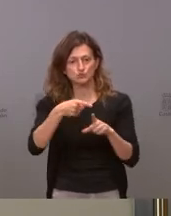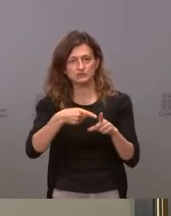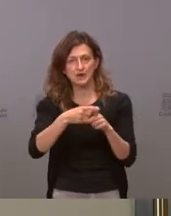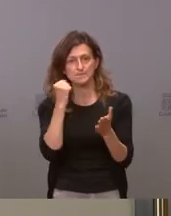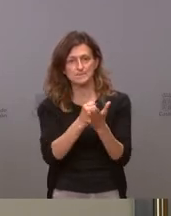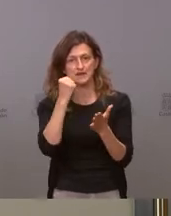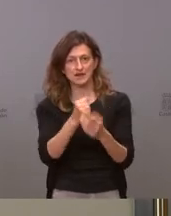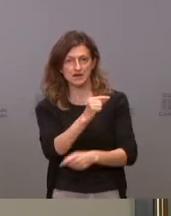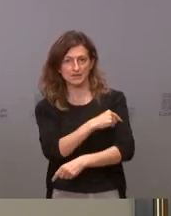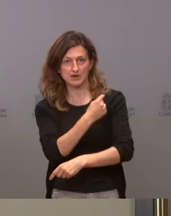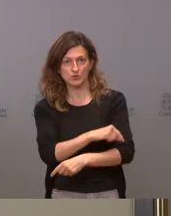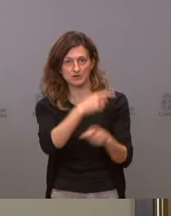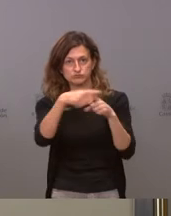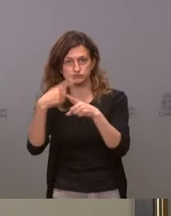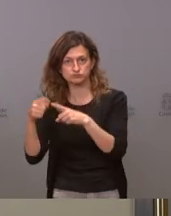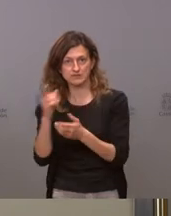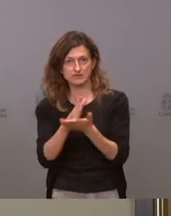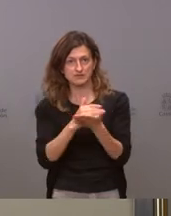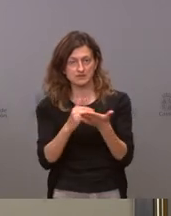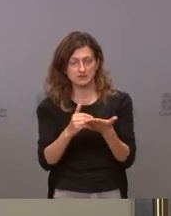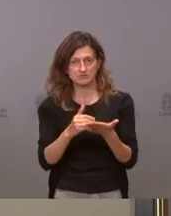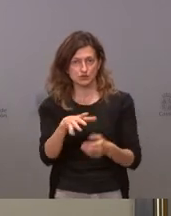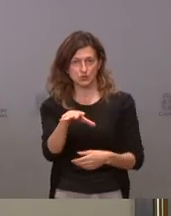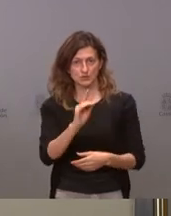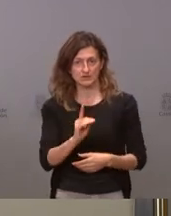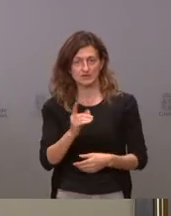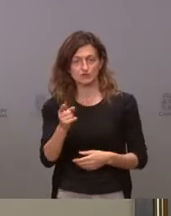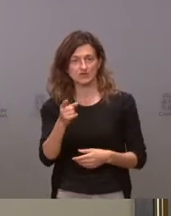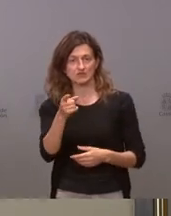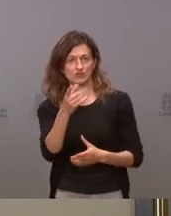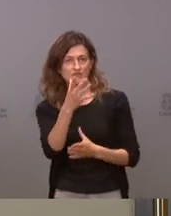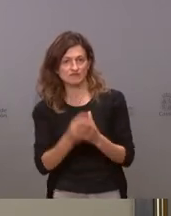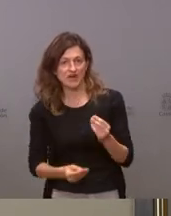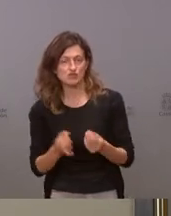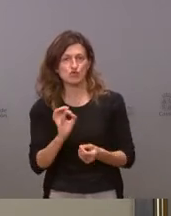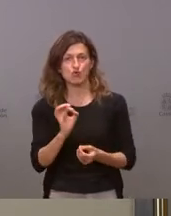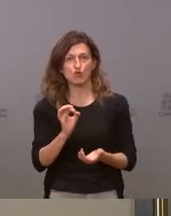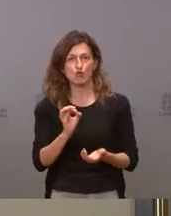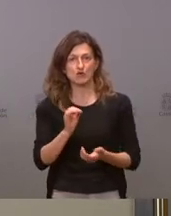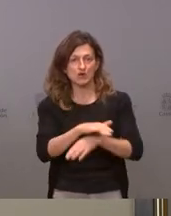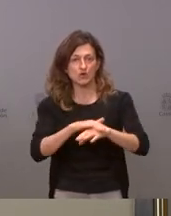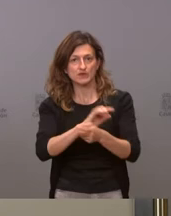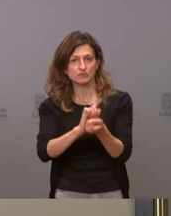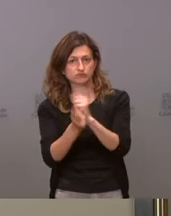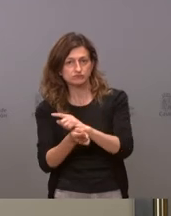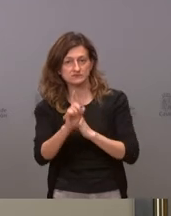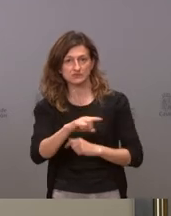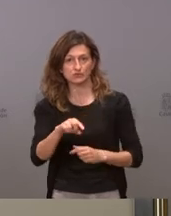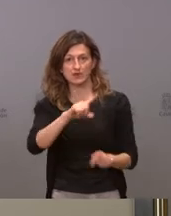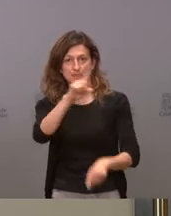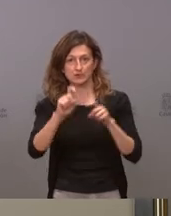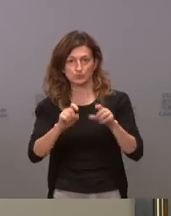en las comunidades autónomas yo no sé si esto podría ser un fallo o un fracaso de la cogobernanza y ya la última pregunta perdón